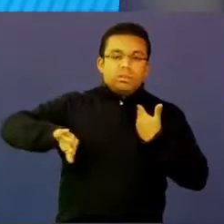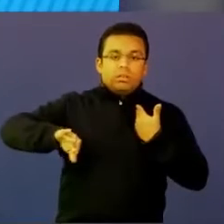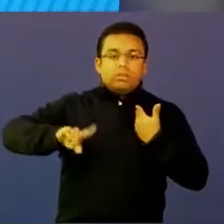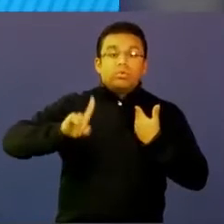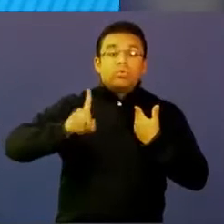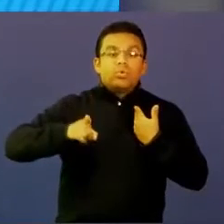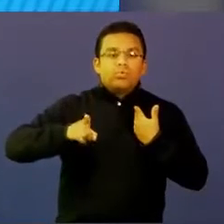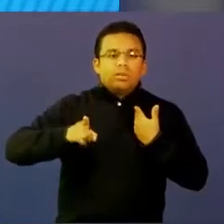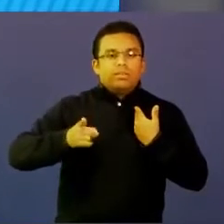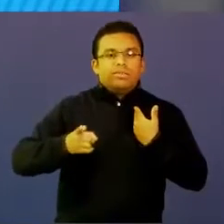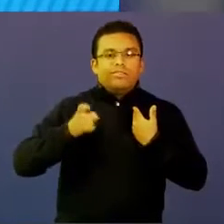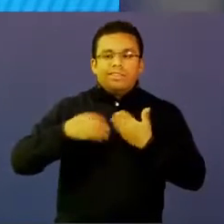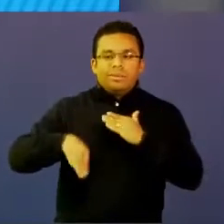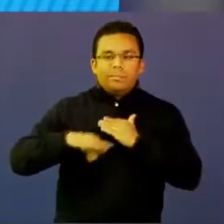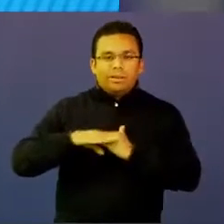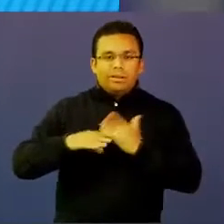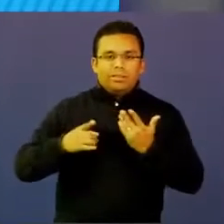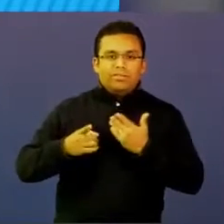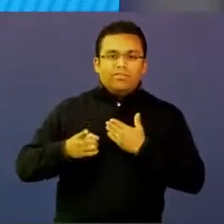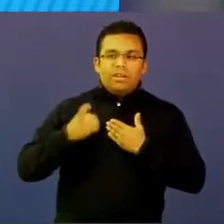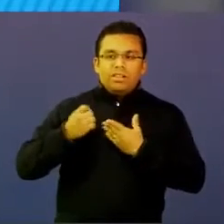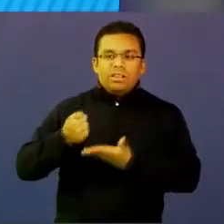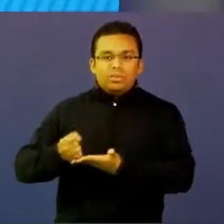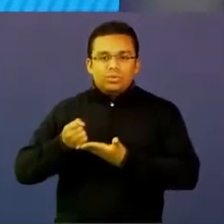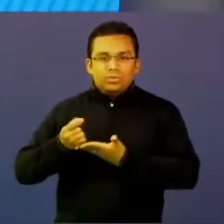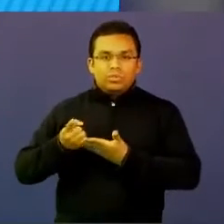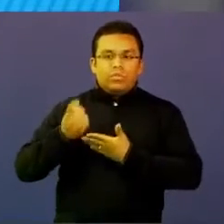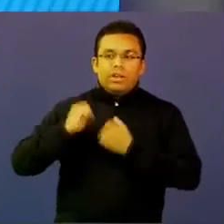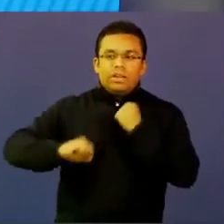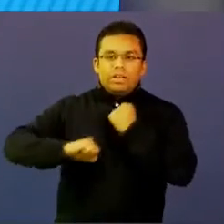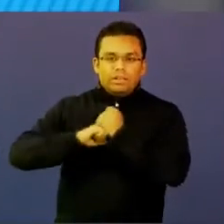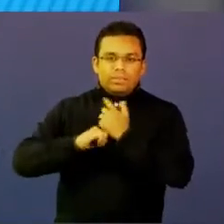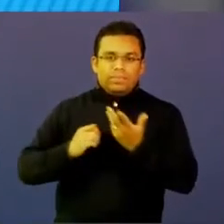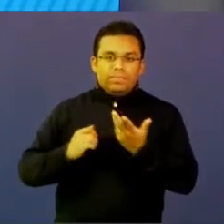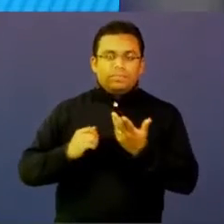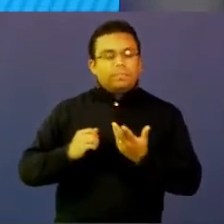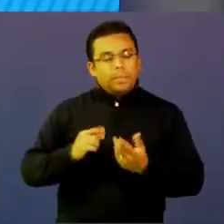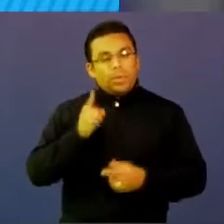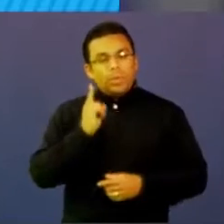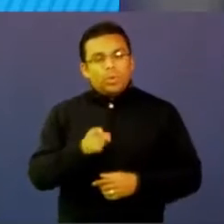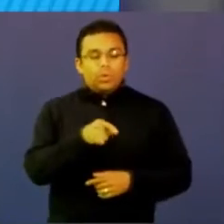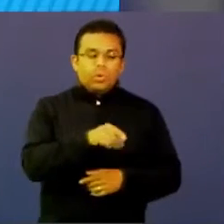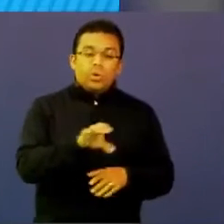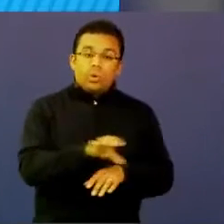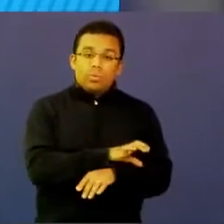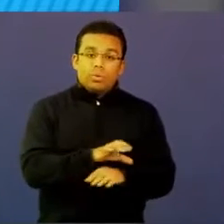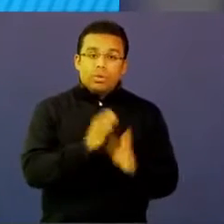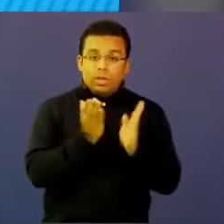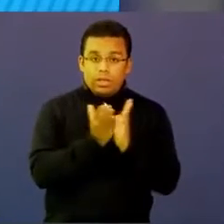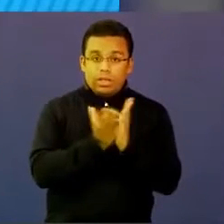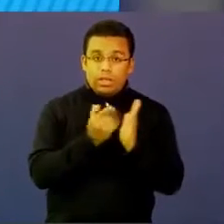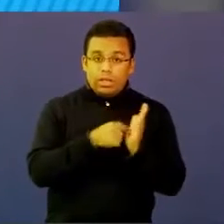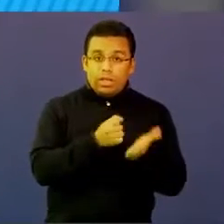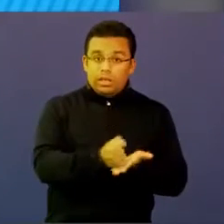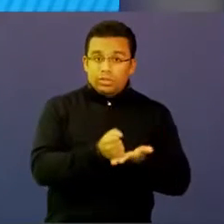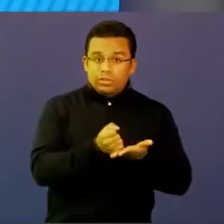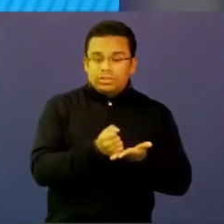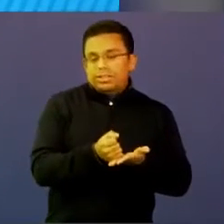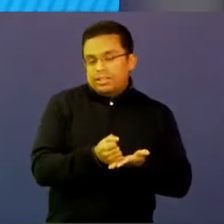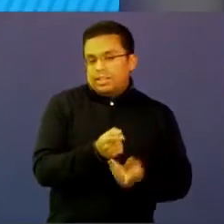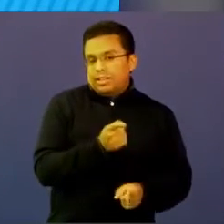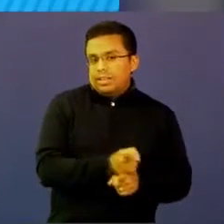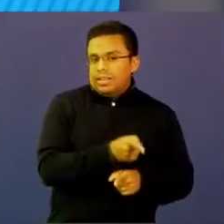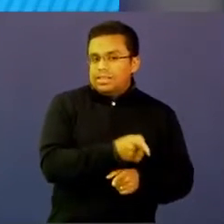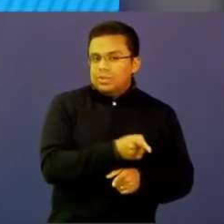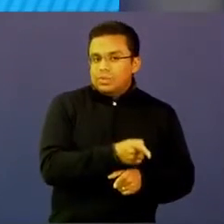computadores para educar y quienes están trabajando en estas estrategias exitosas y eficientes han descubierto como